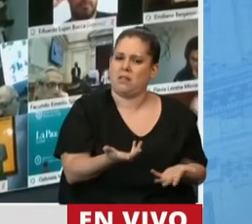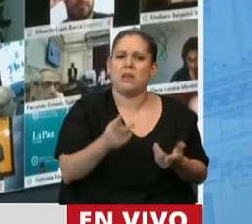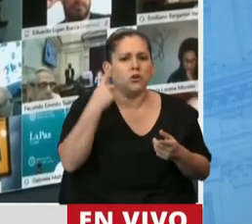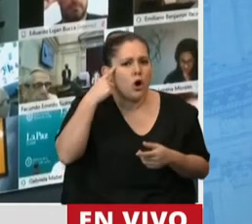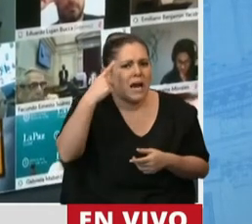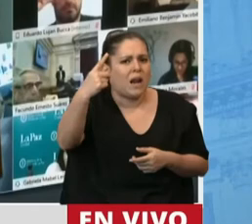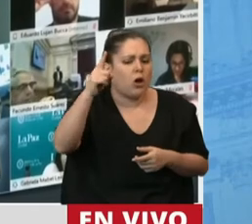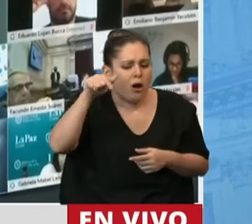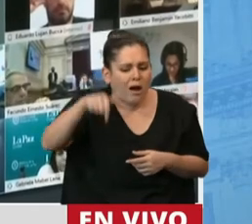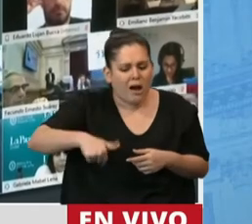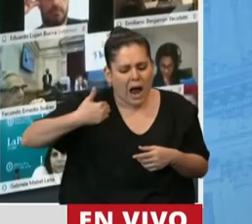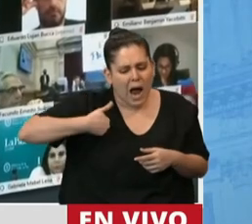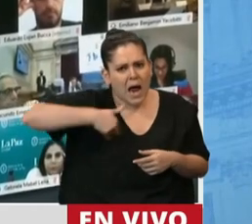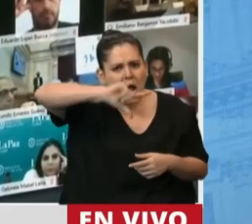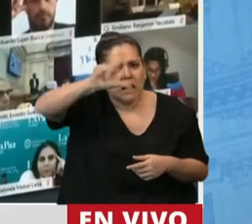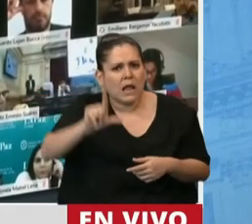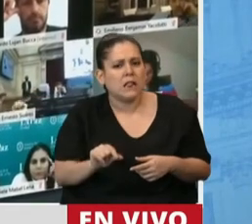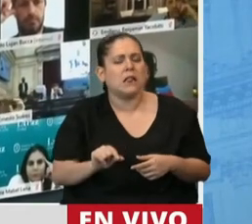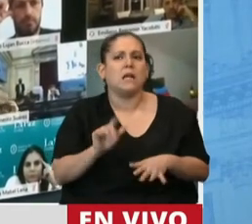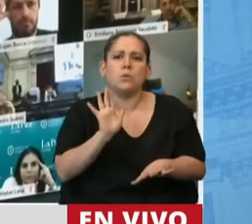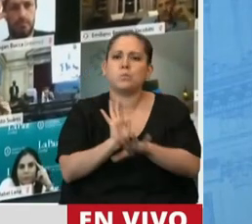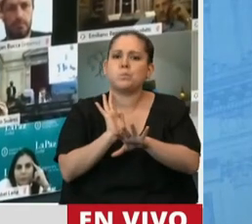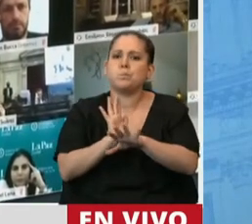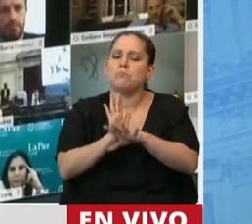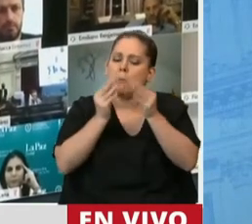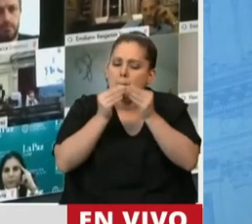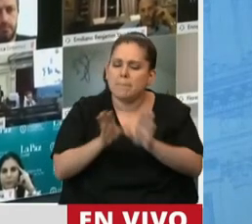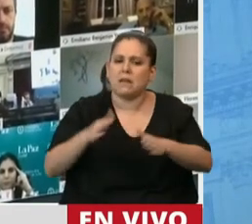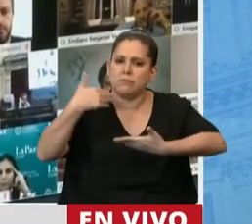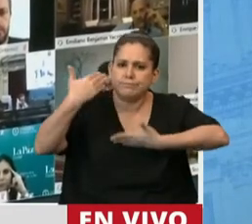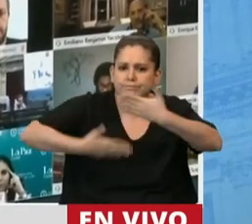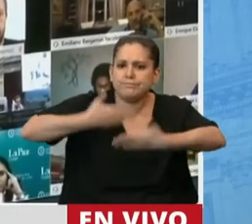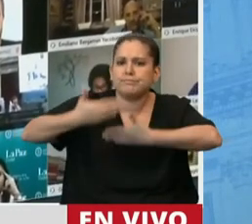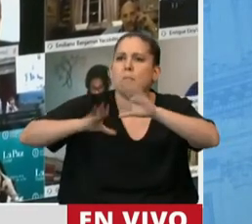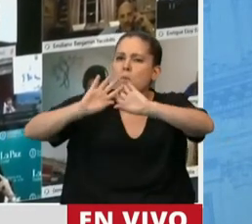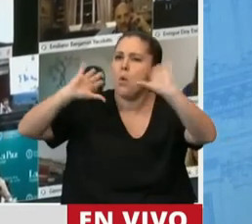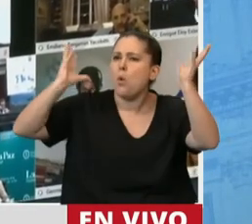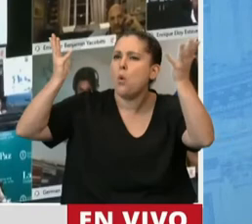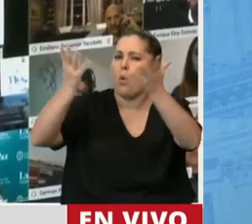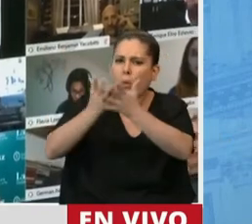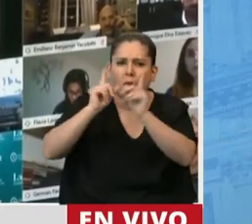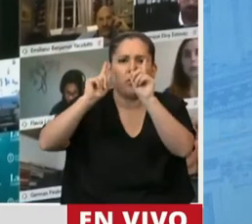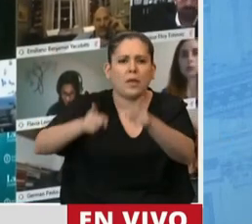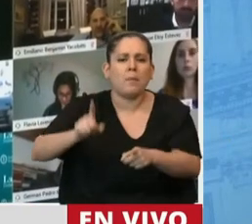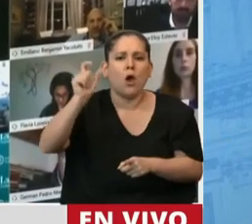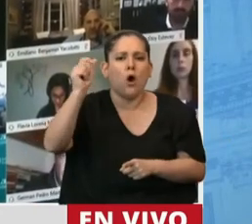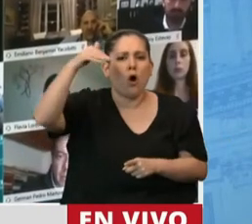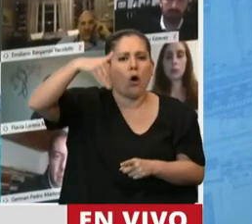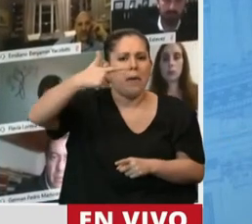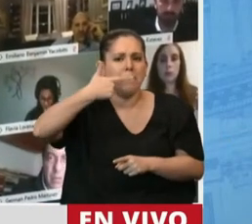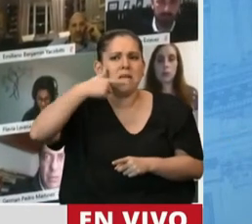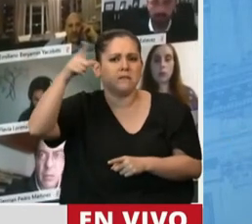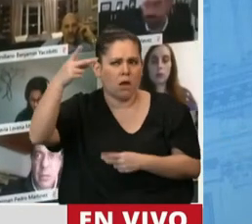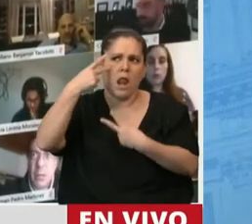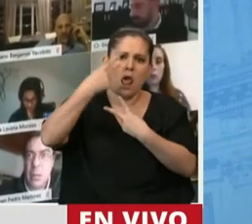Argentina esto está siendo punta de lanza a nivel mundial. Lo digo yo, lo reconoce hasta la Organización Mundial de la Salud